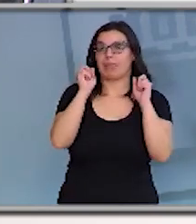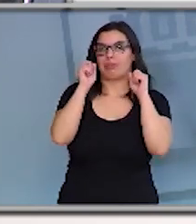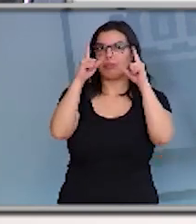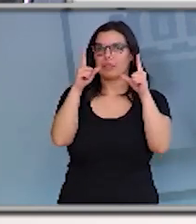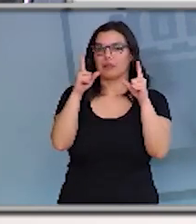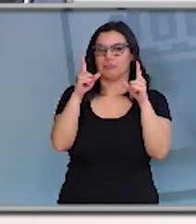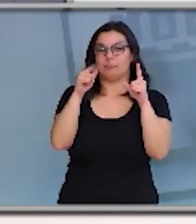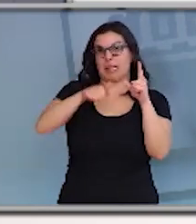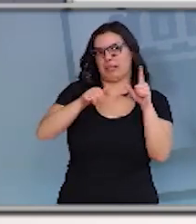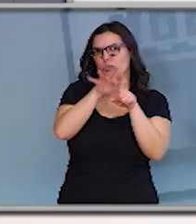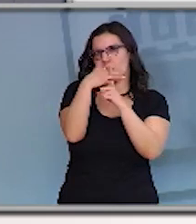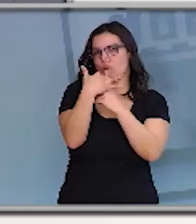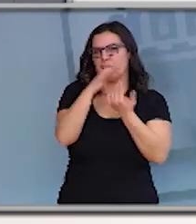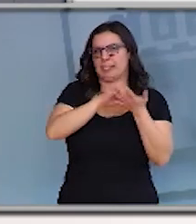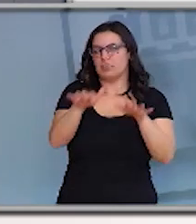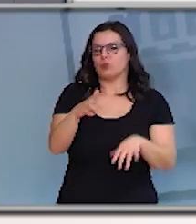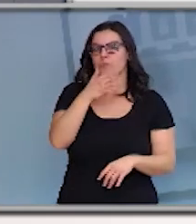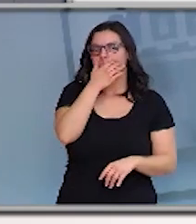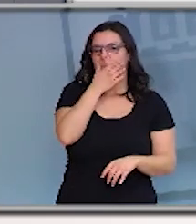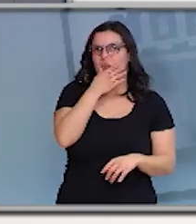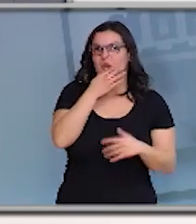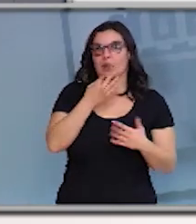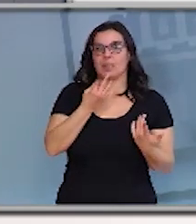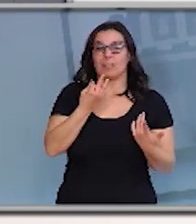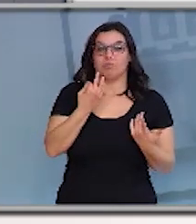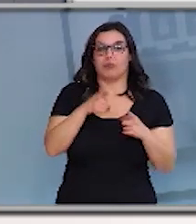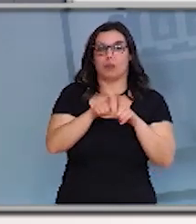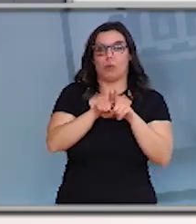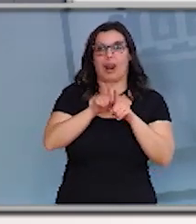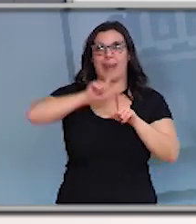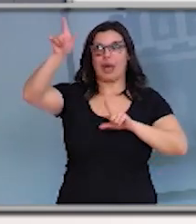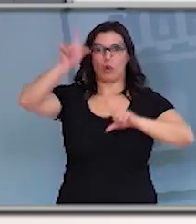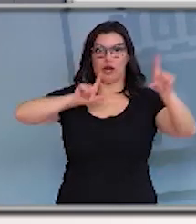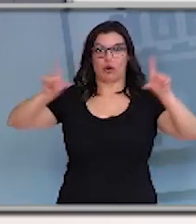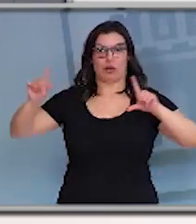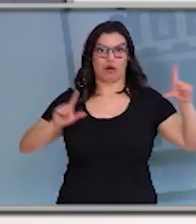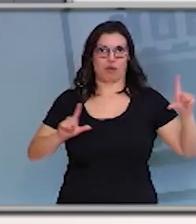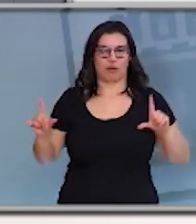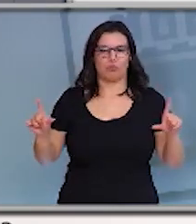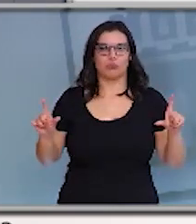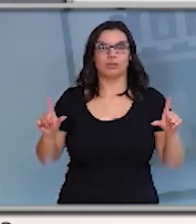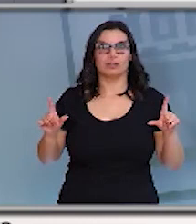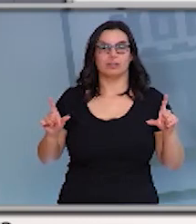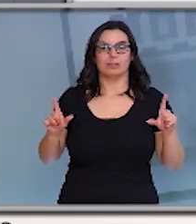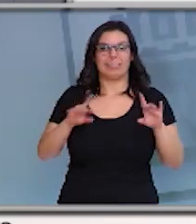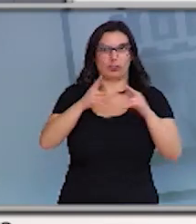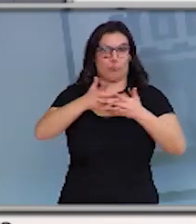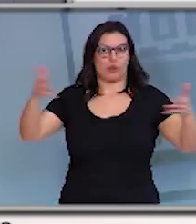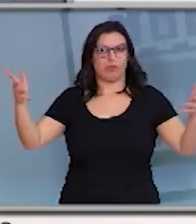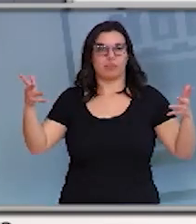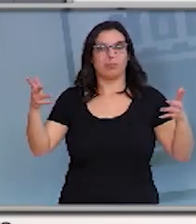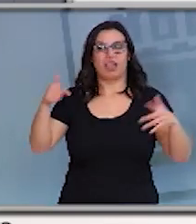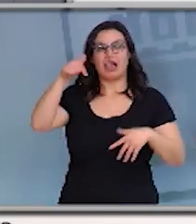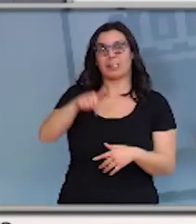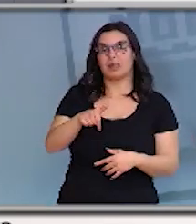relación a Castilla y León era su dispersión, pero en este caso, la dispersión, el que tengamos unha densidad de